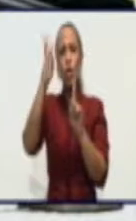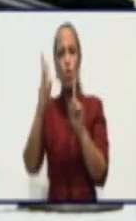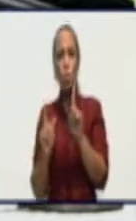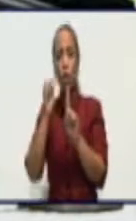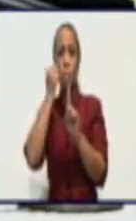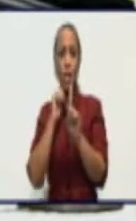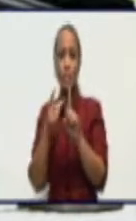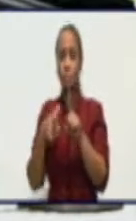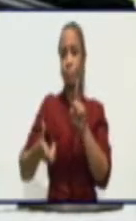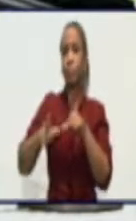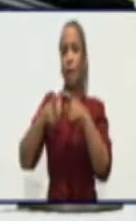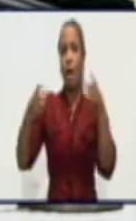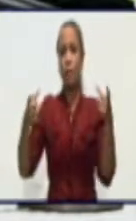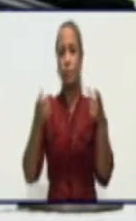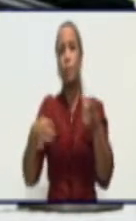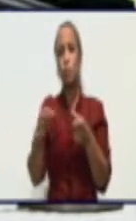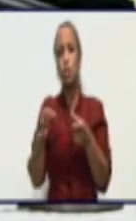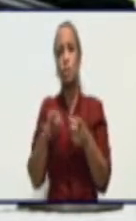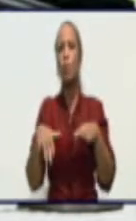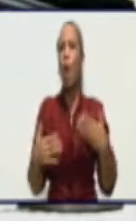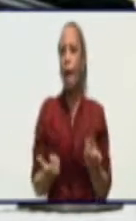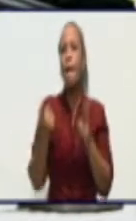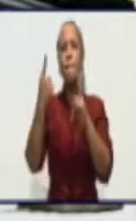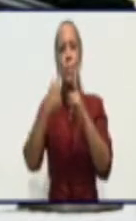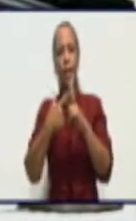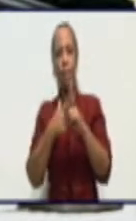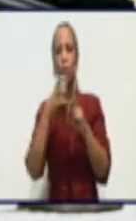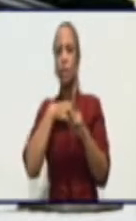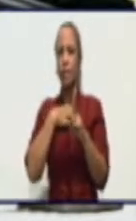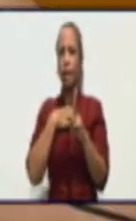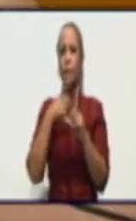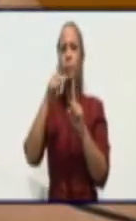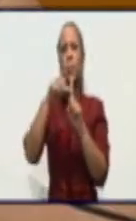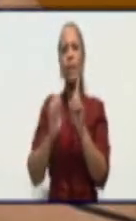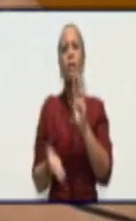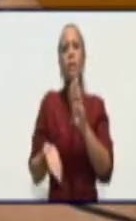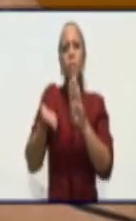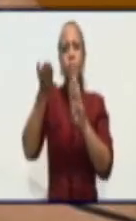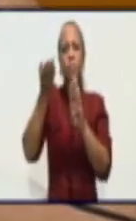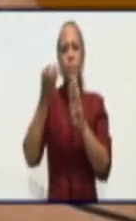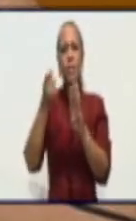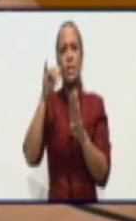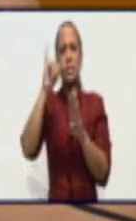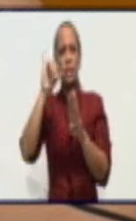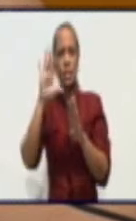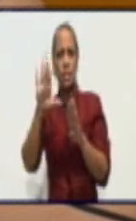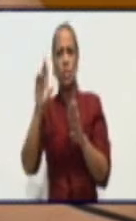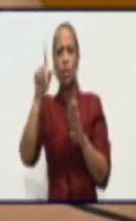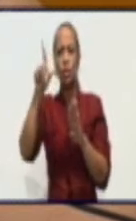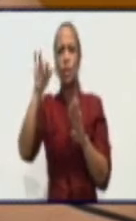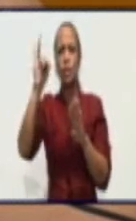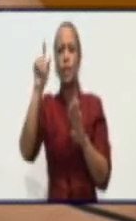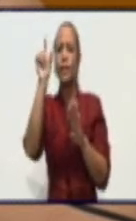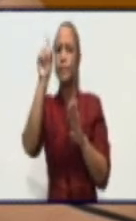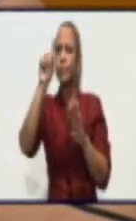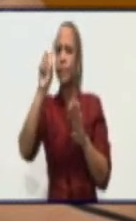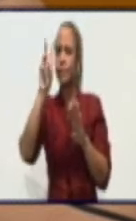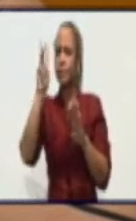los municipios de Granada? Bueno, vayamos. Tiene una tasa de 133,9 por cada 100.000 habitantes.